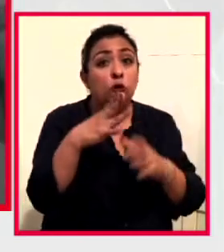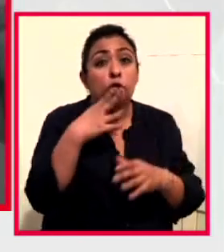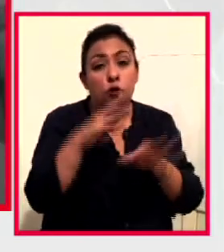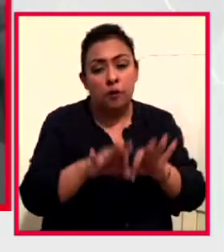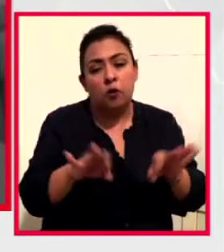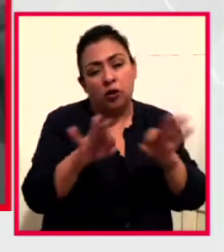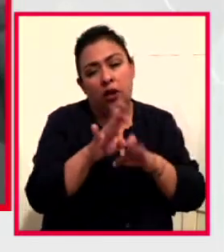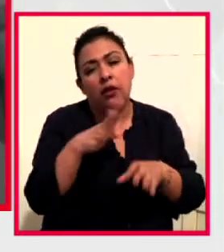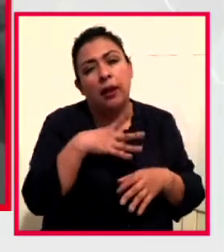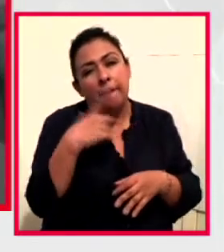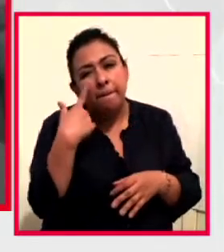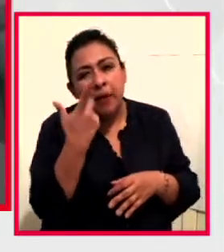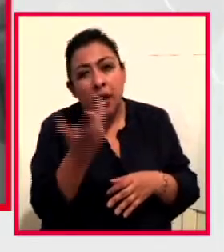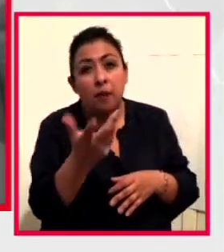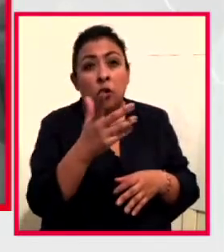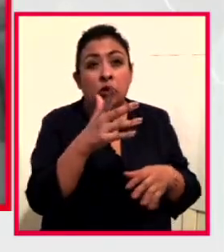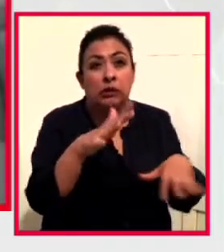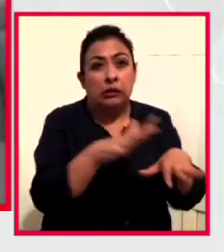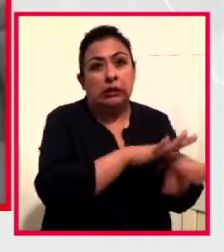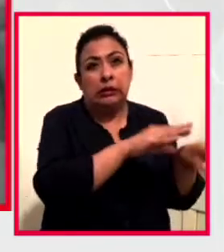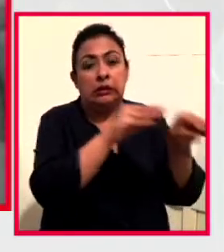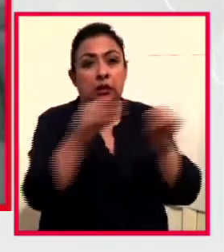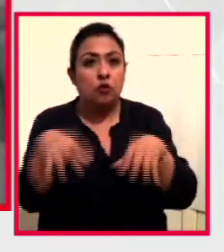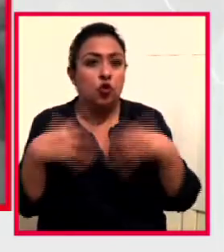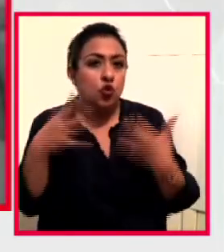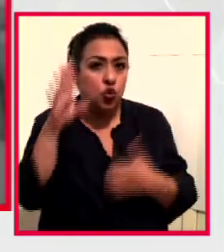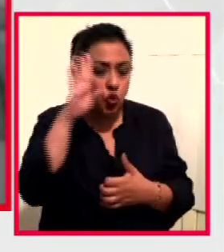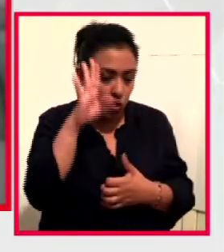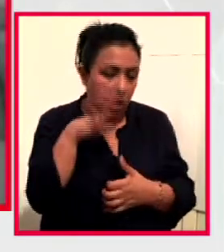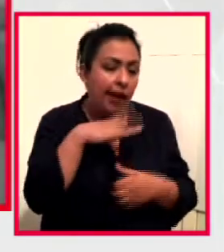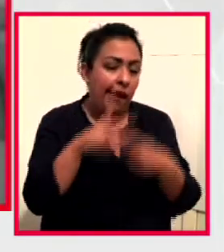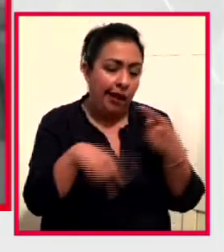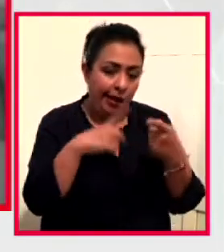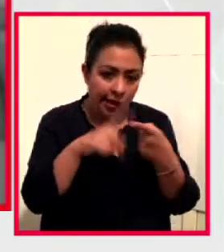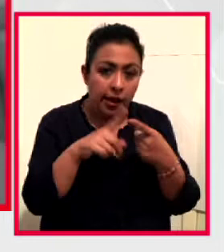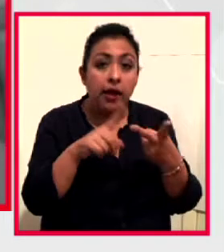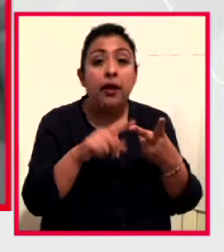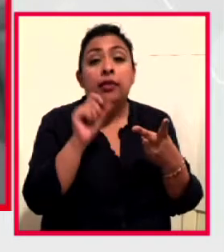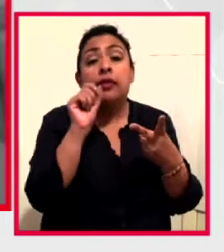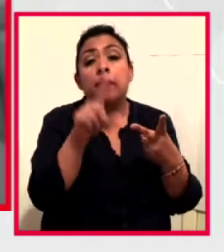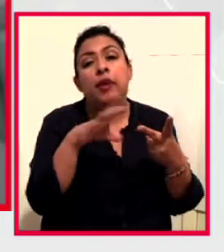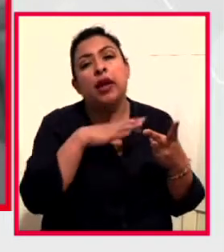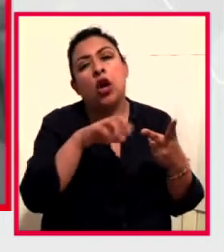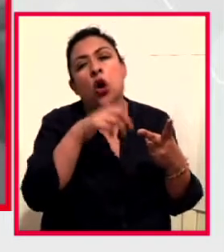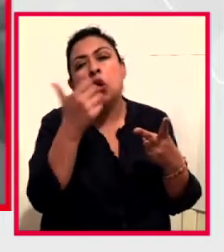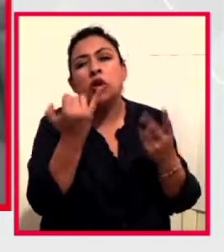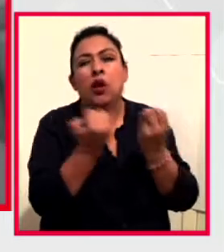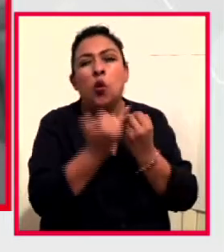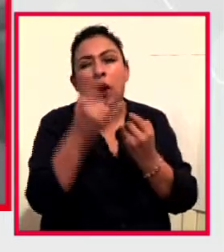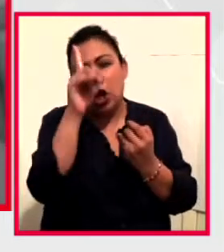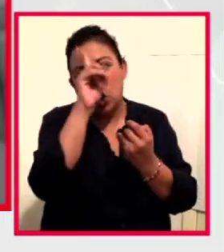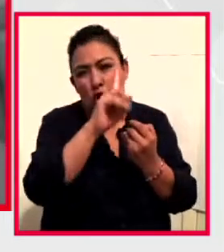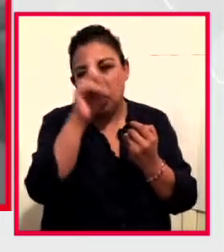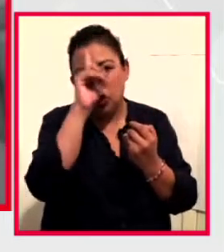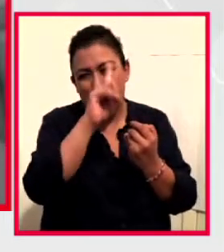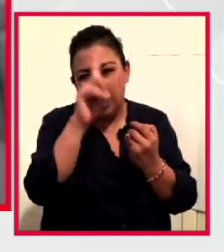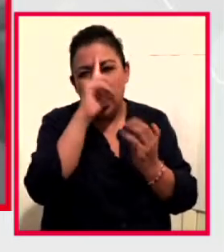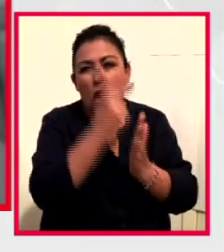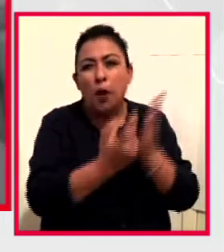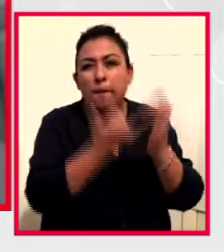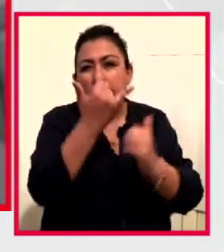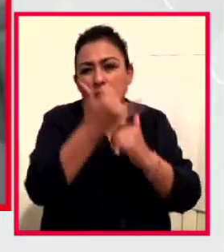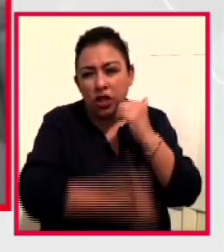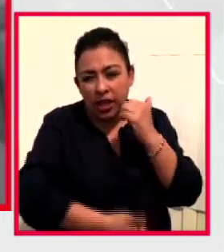unos saltos cuánticos en ese campo, ¿no? Entonces, ahí hay una. También hay una como de tutoriales de proyectos de inmersión,